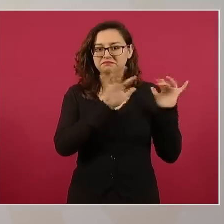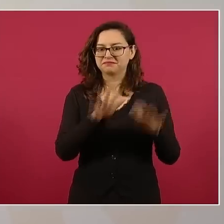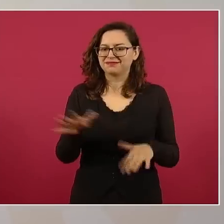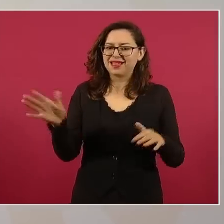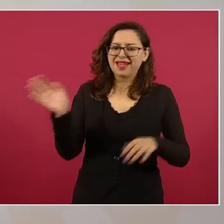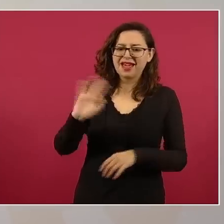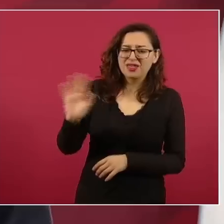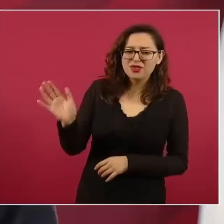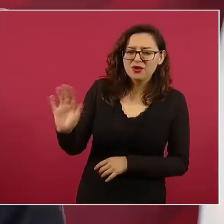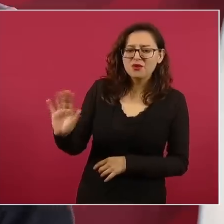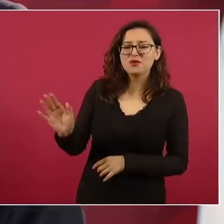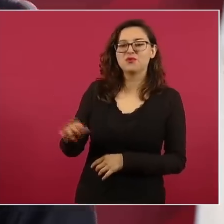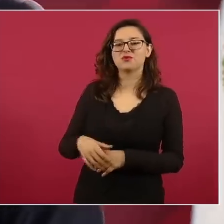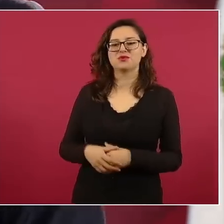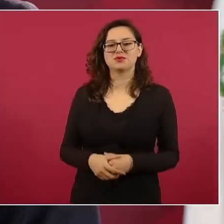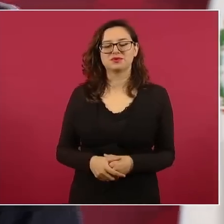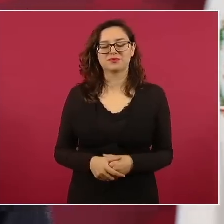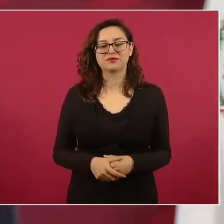Antier,